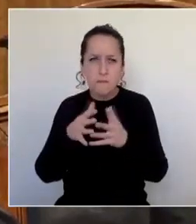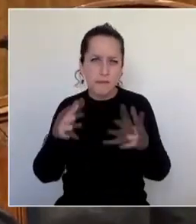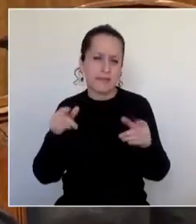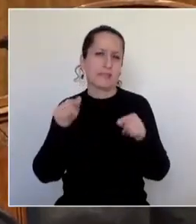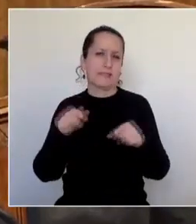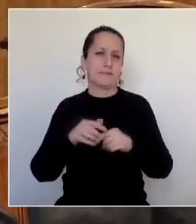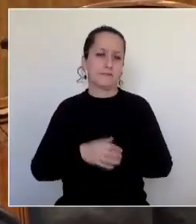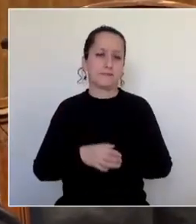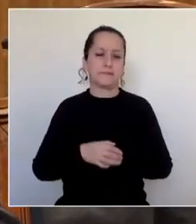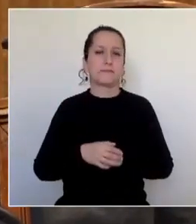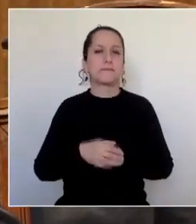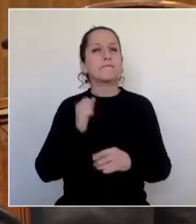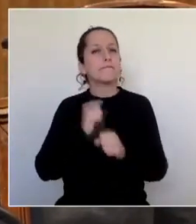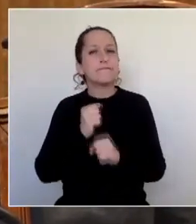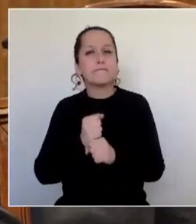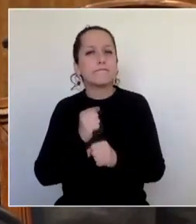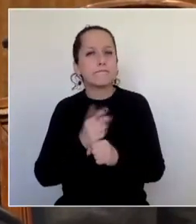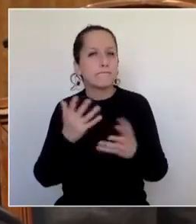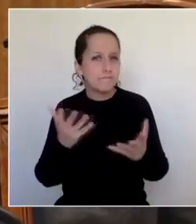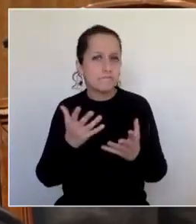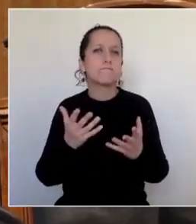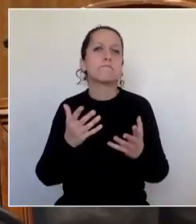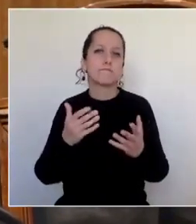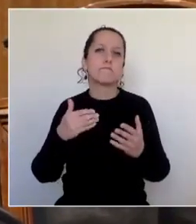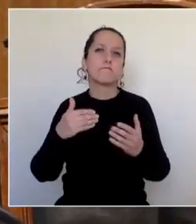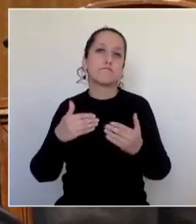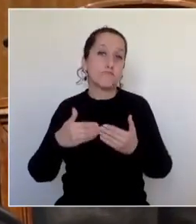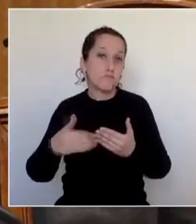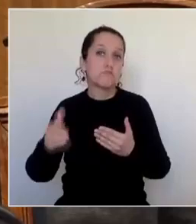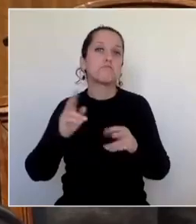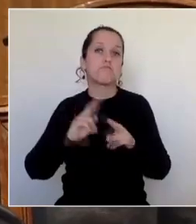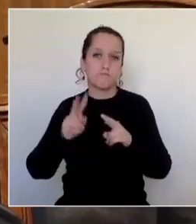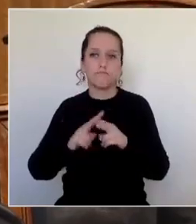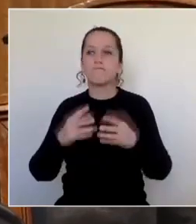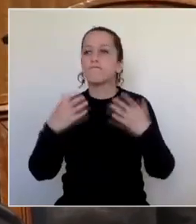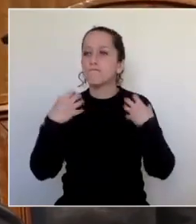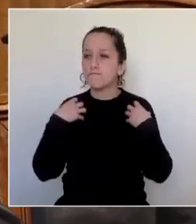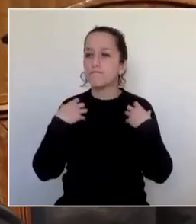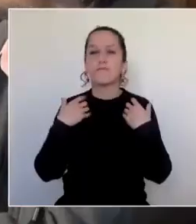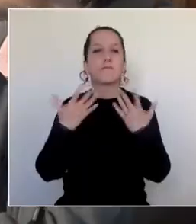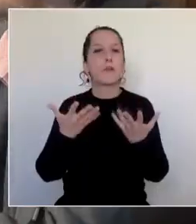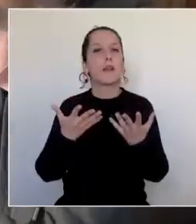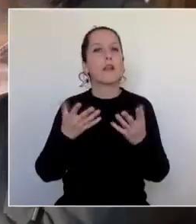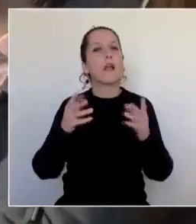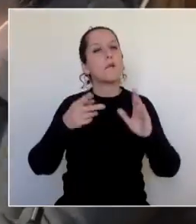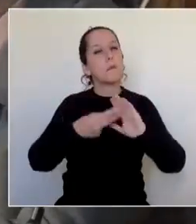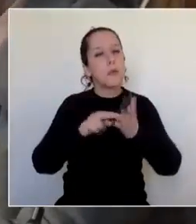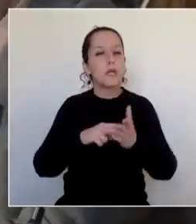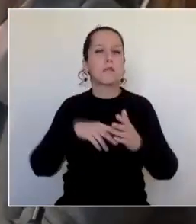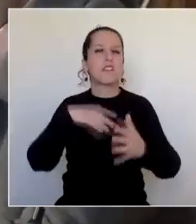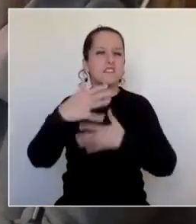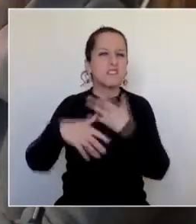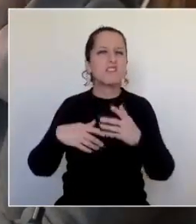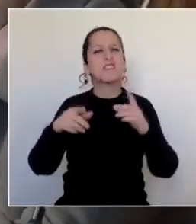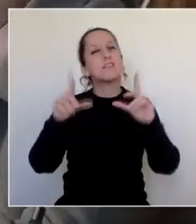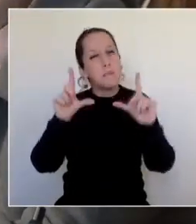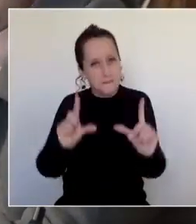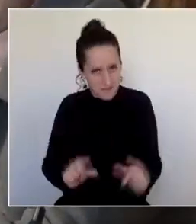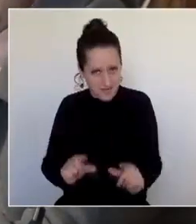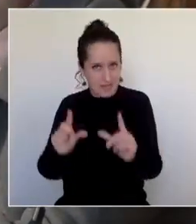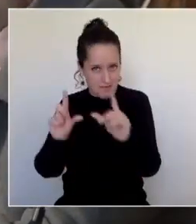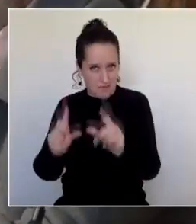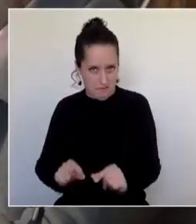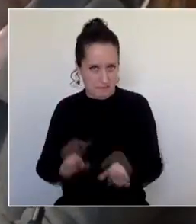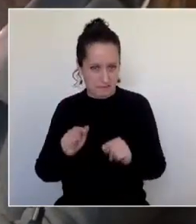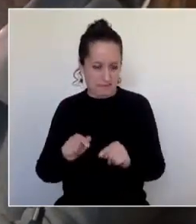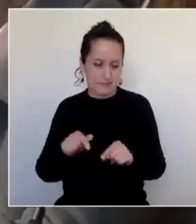distintas acciones que serán ejecutadas con la finalidad de aportar a la disminución de hechos delictuales de